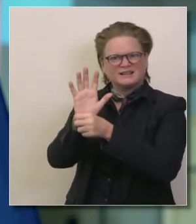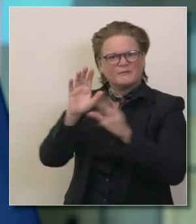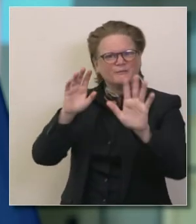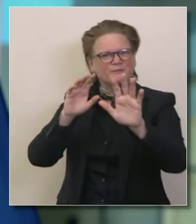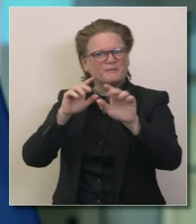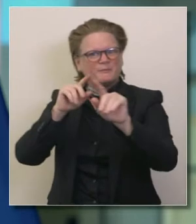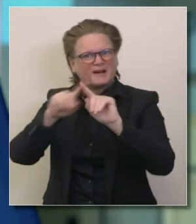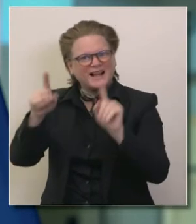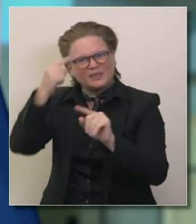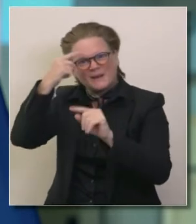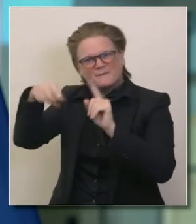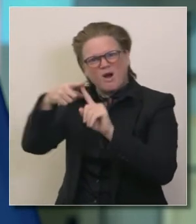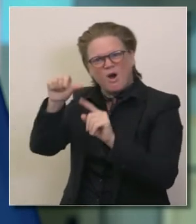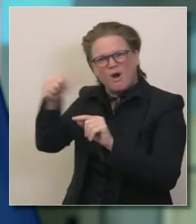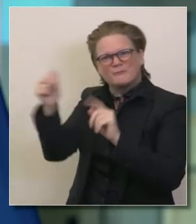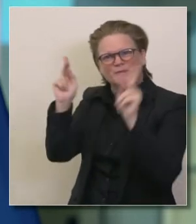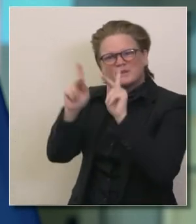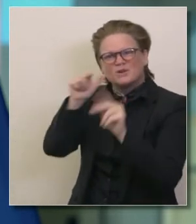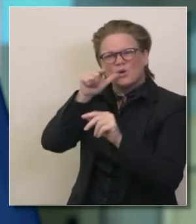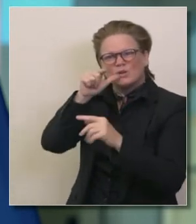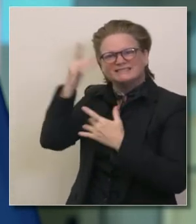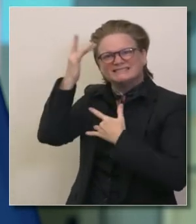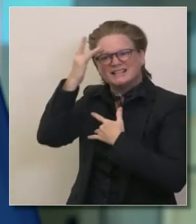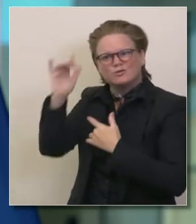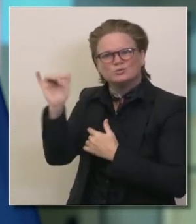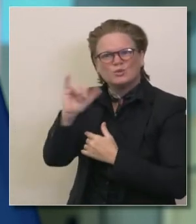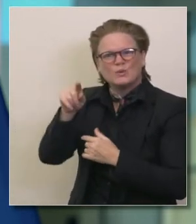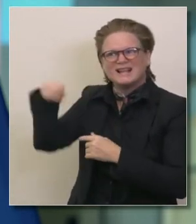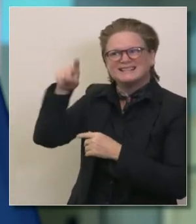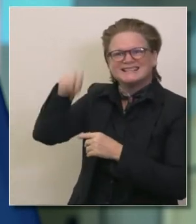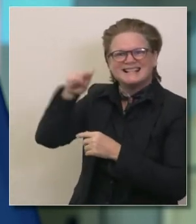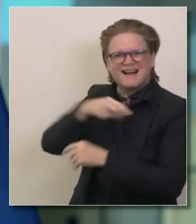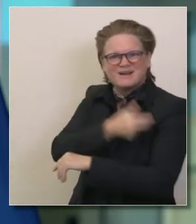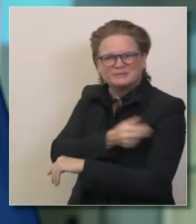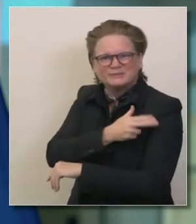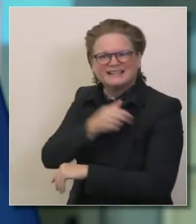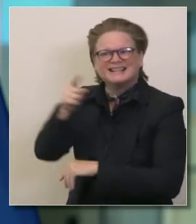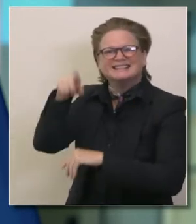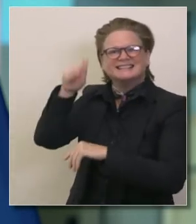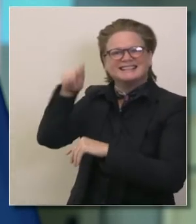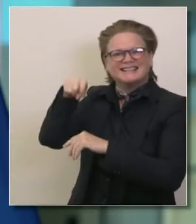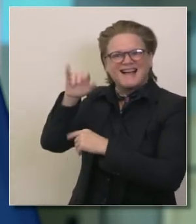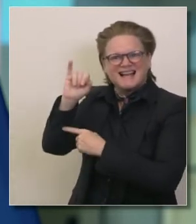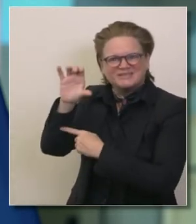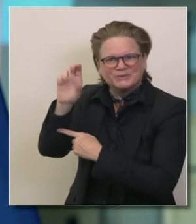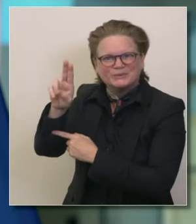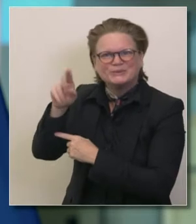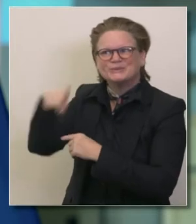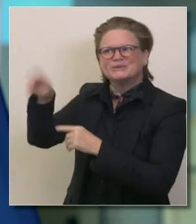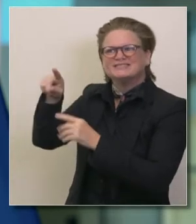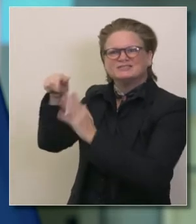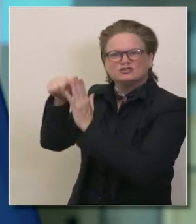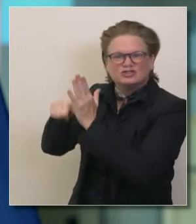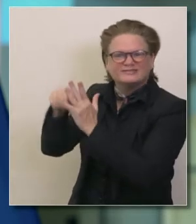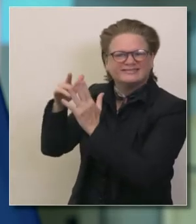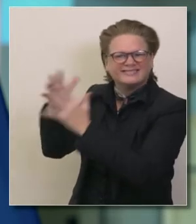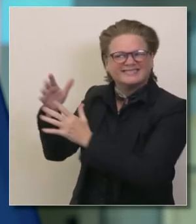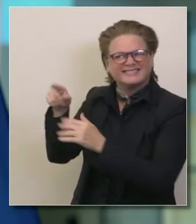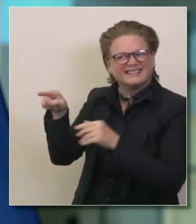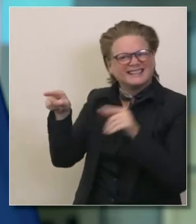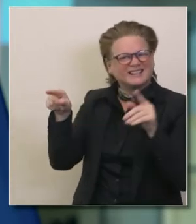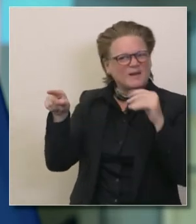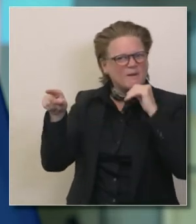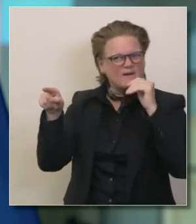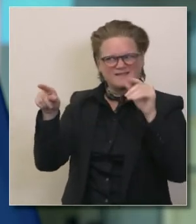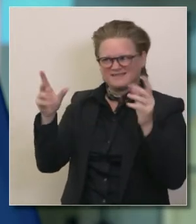de imponer esa orden regional de mantenerse en casa y su pregunta es muy importante en relación a la transmisión durante el día de acción de gracias